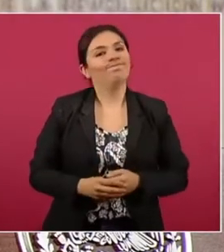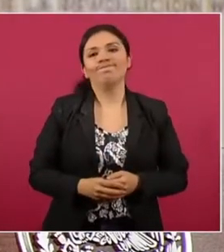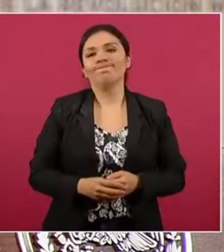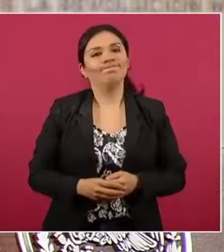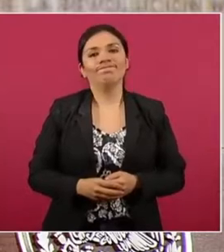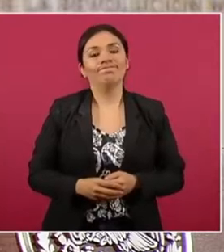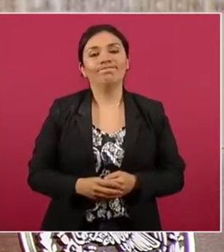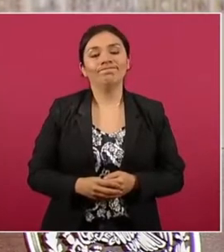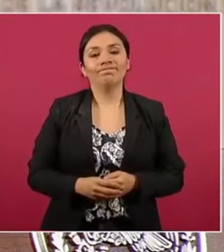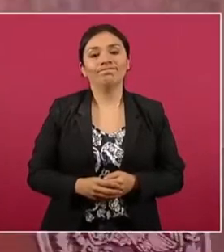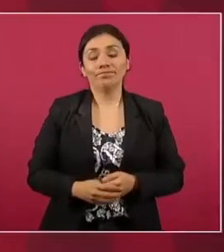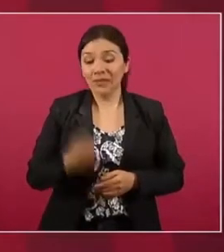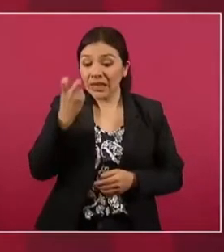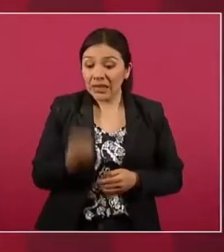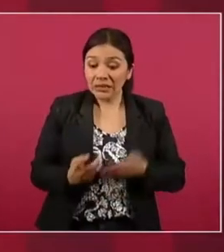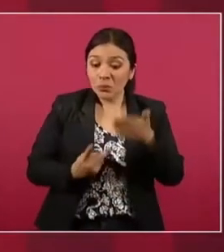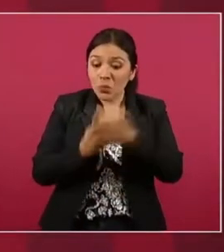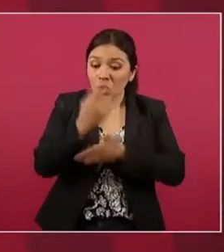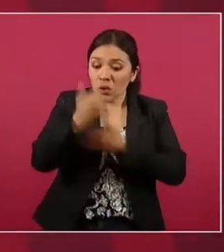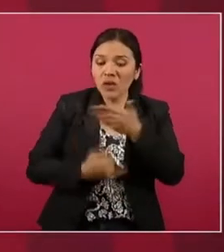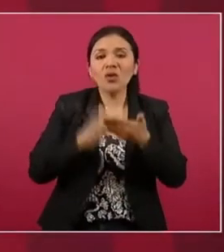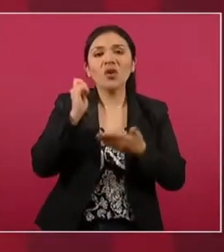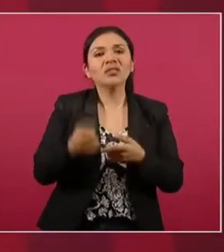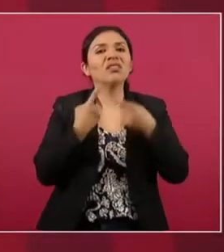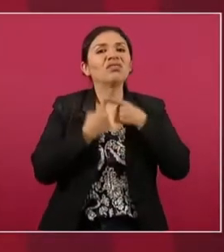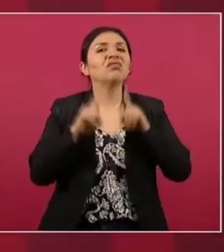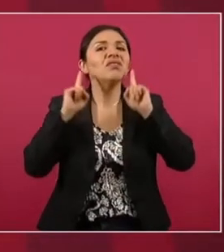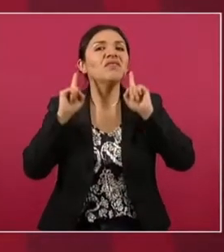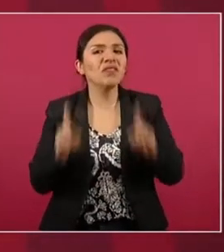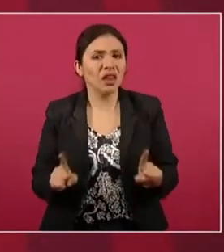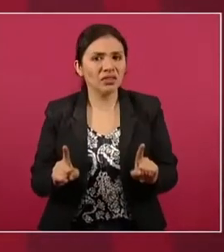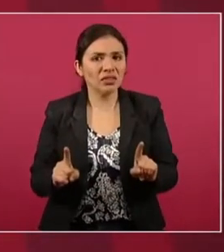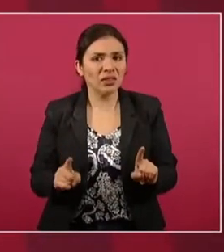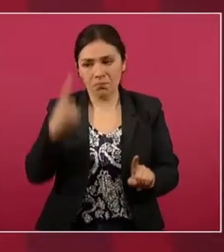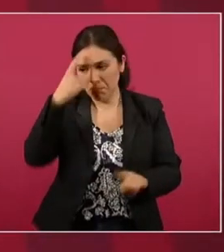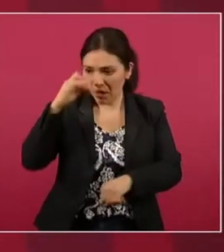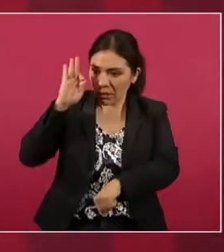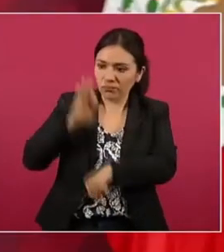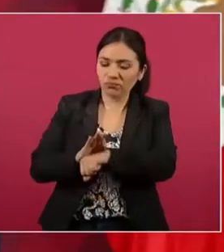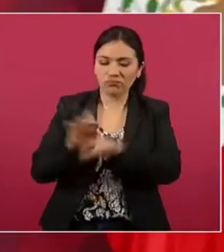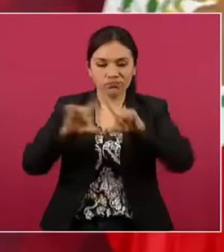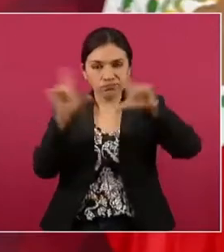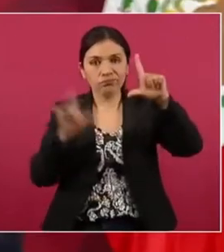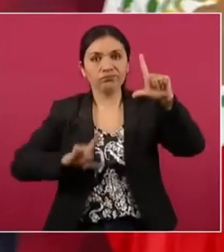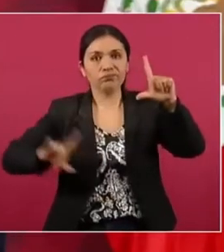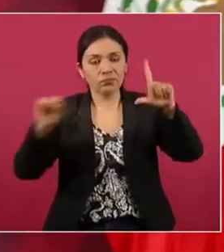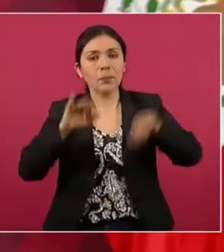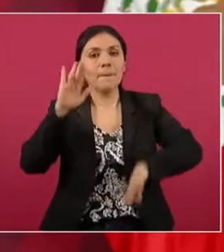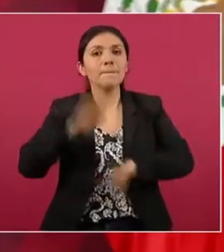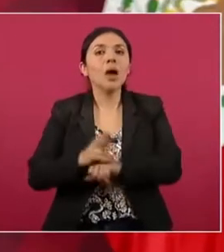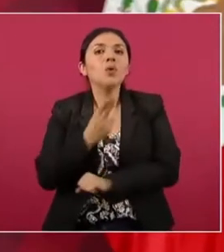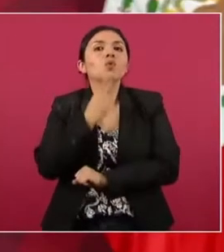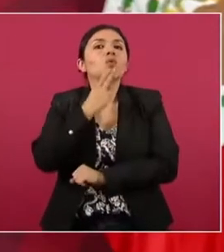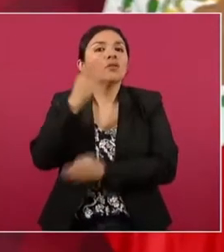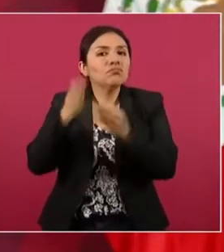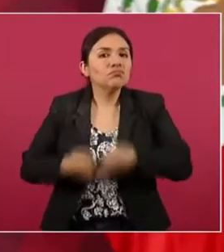es un proyecto distinto y contrapuesto de nación al que prevalecía